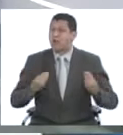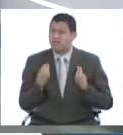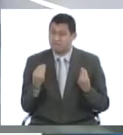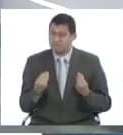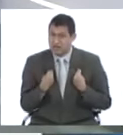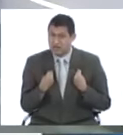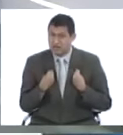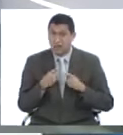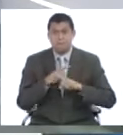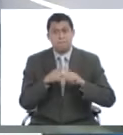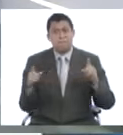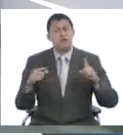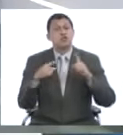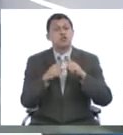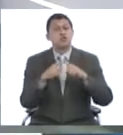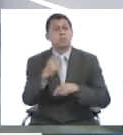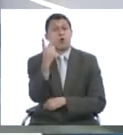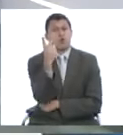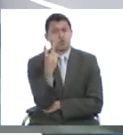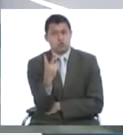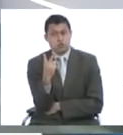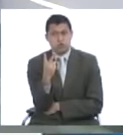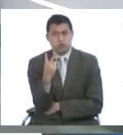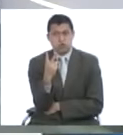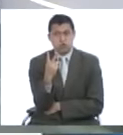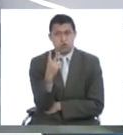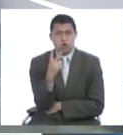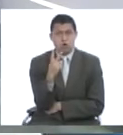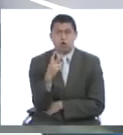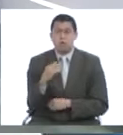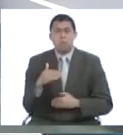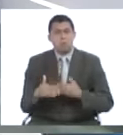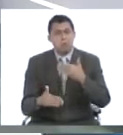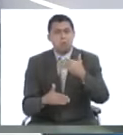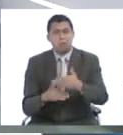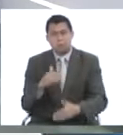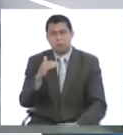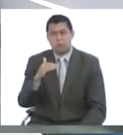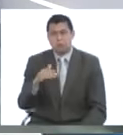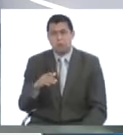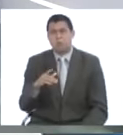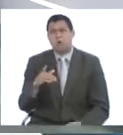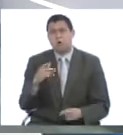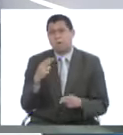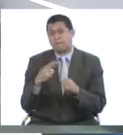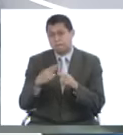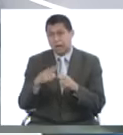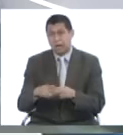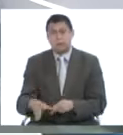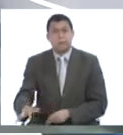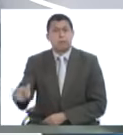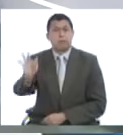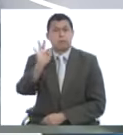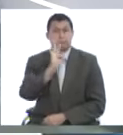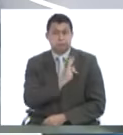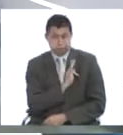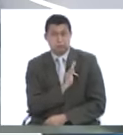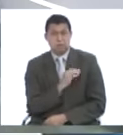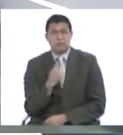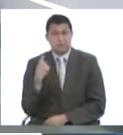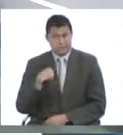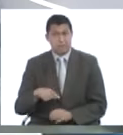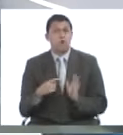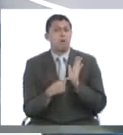Ahora, la diabetes tipo 2 es una diabetes que ya se instala con el tiempo, está en relación con más factores de riesgo, que es lo que estamos tratando de